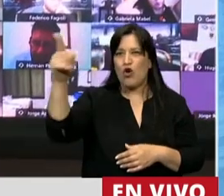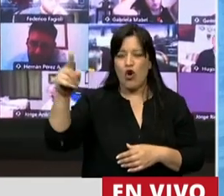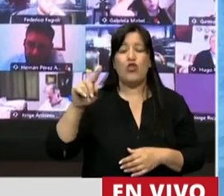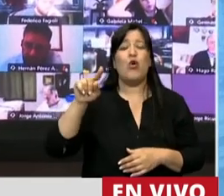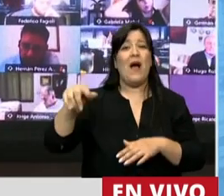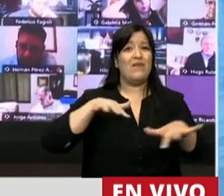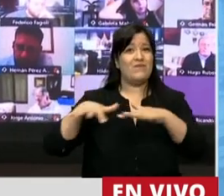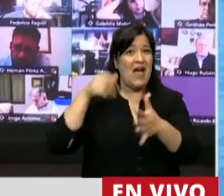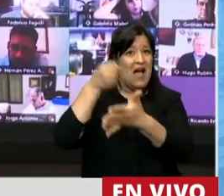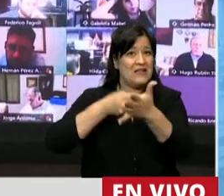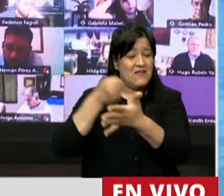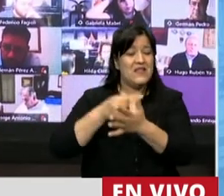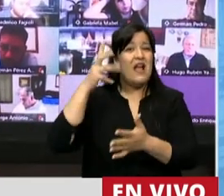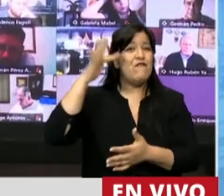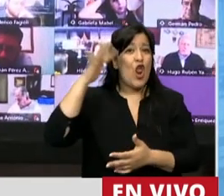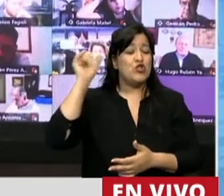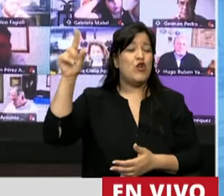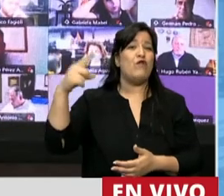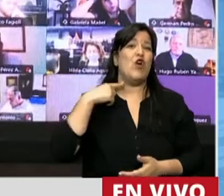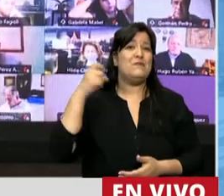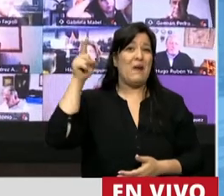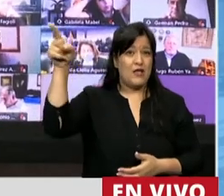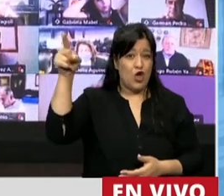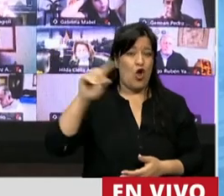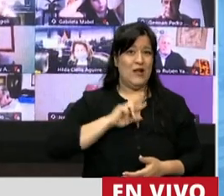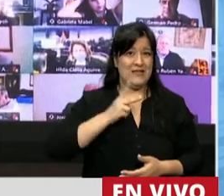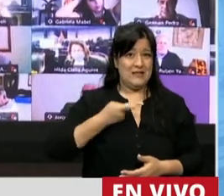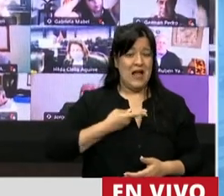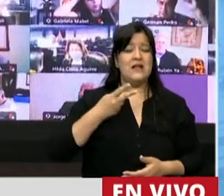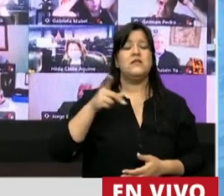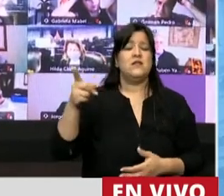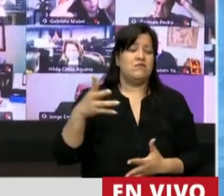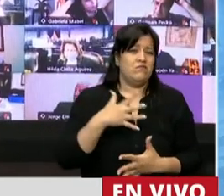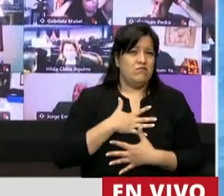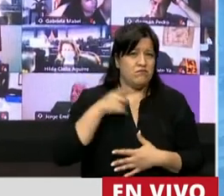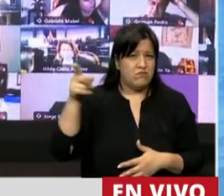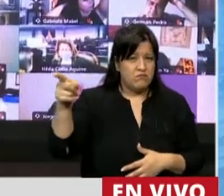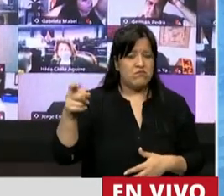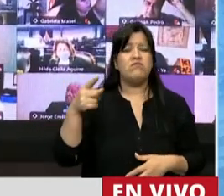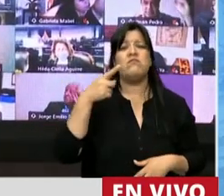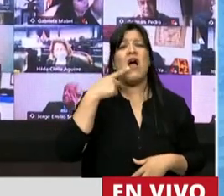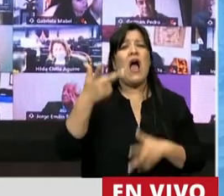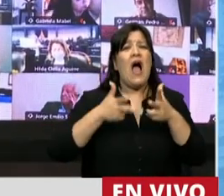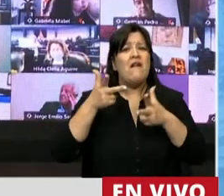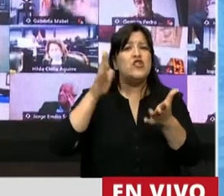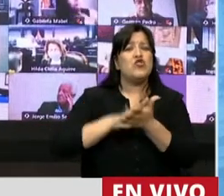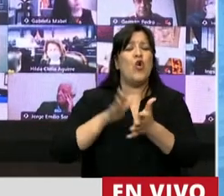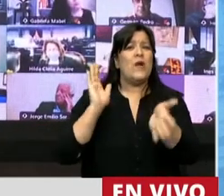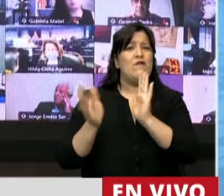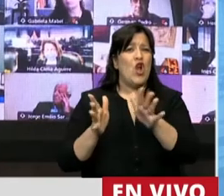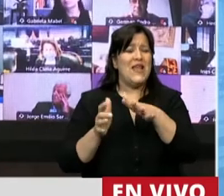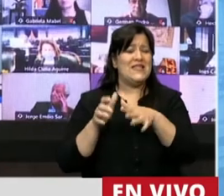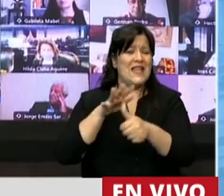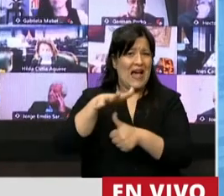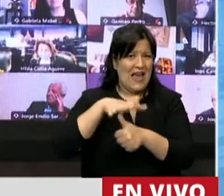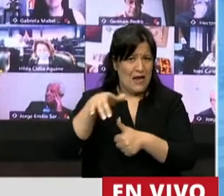activista trans, filósofo español, Paul Preciado, refiriéndose a la violencia de género,